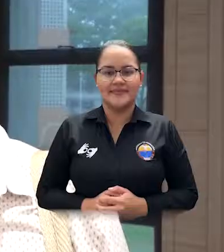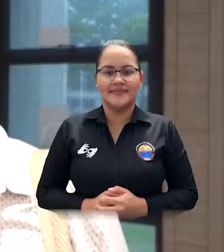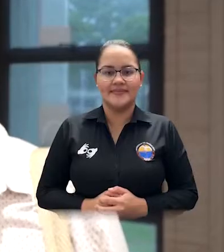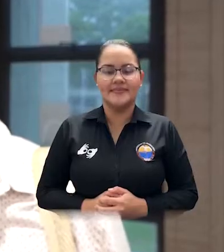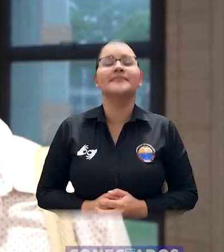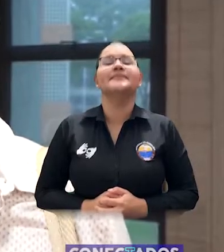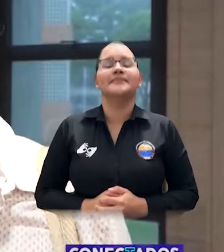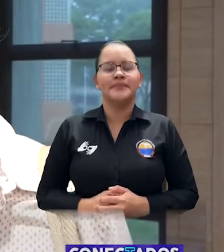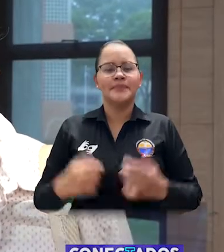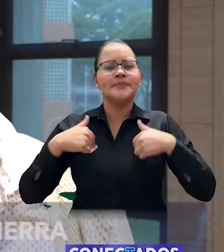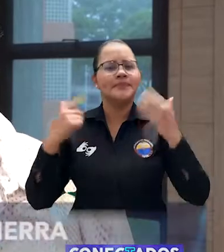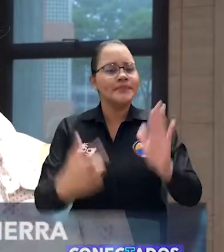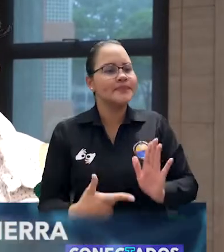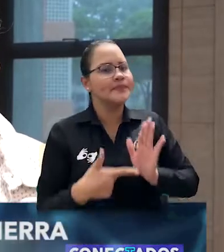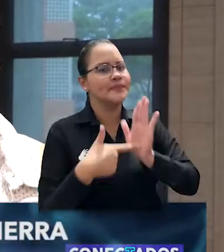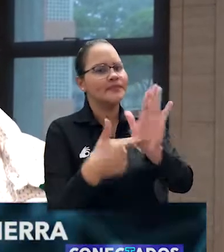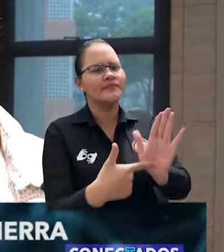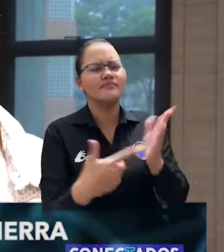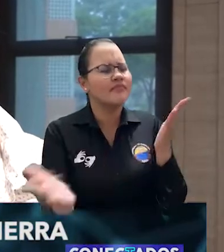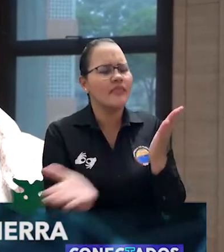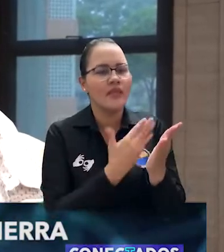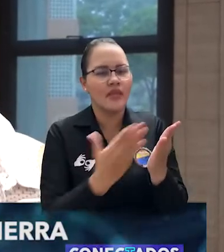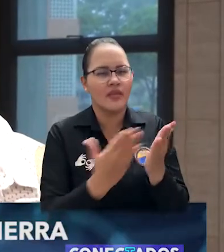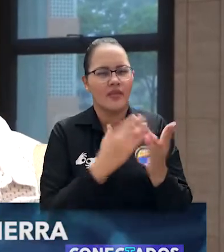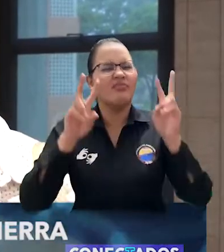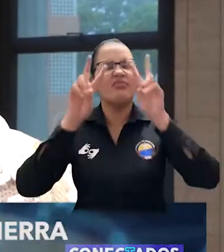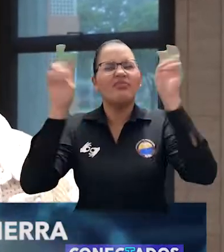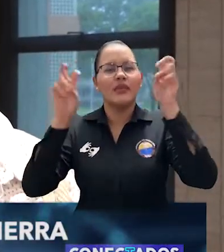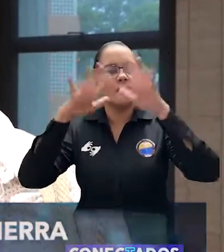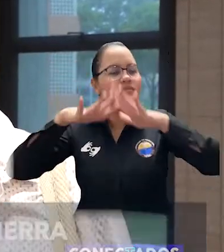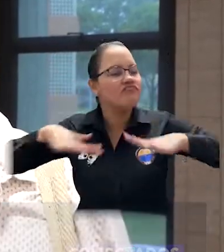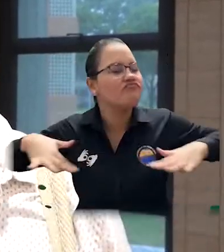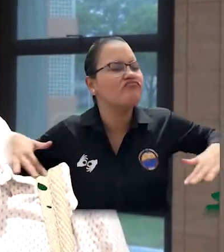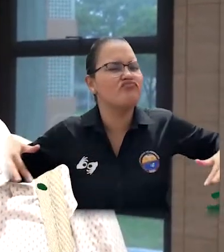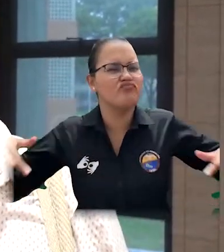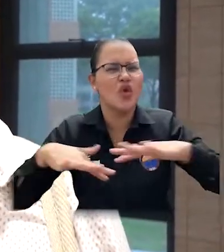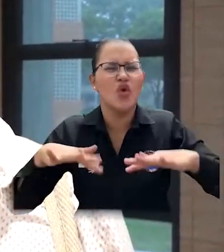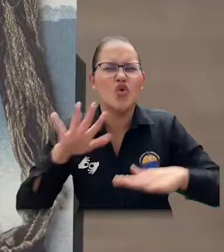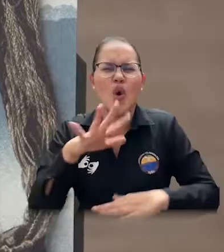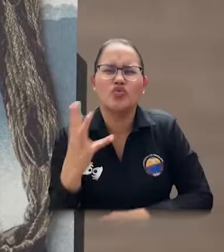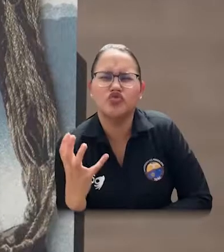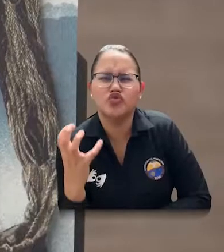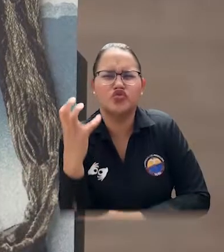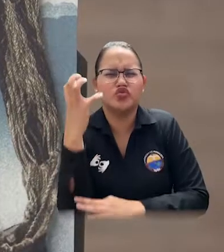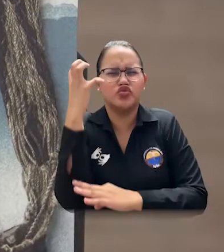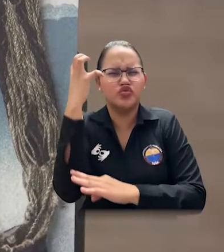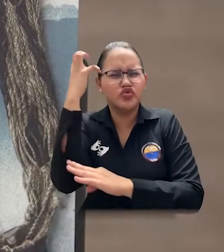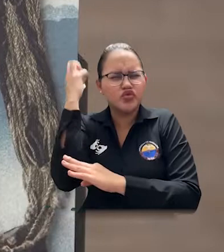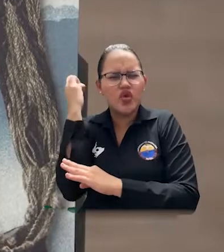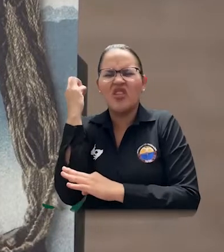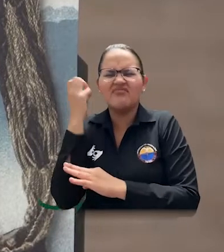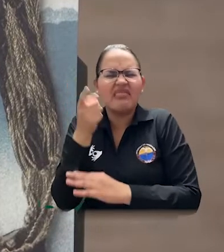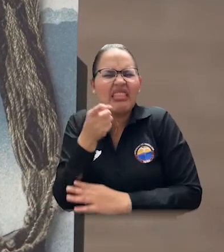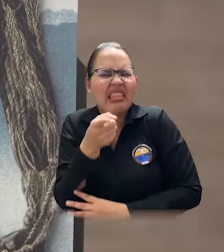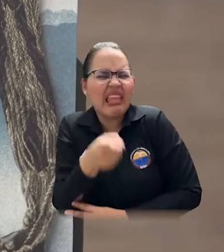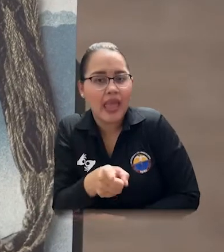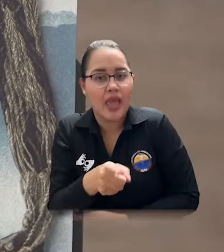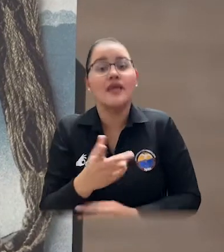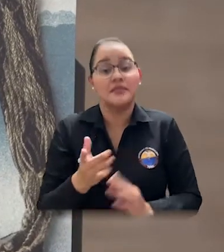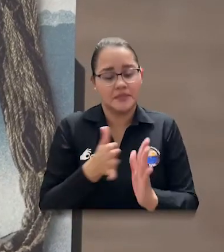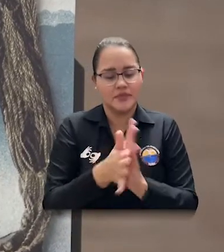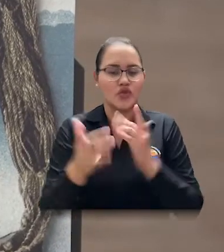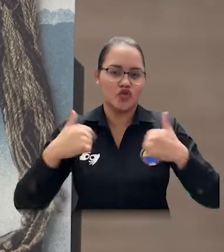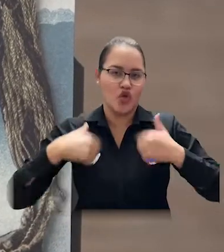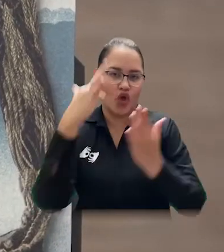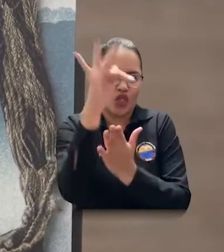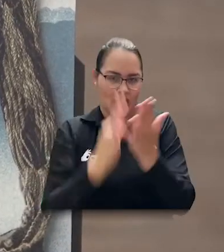Y quiero presentarles el libro Territorios de Conocimiento Ancestral, que es producto de mi tesis